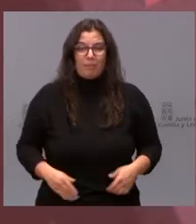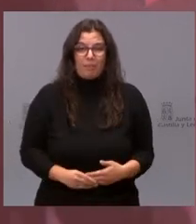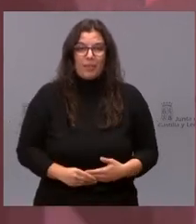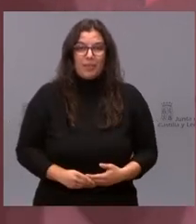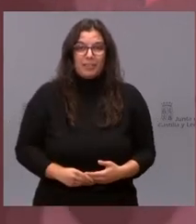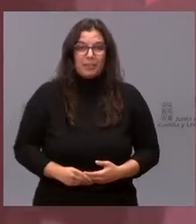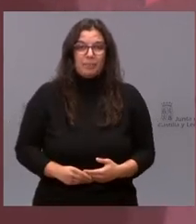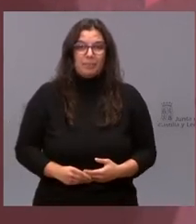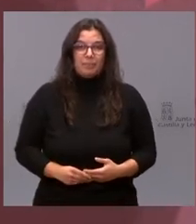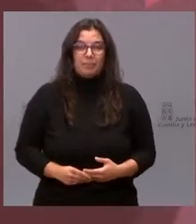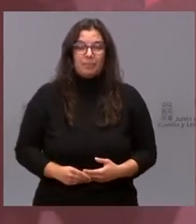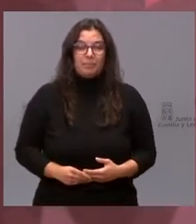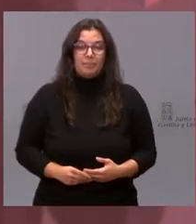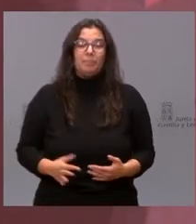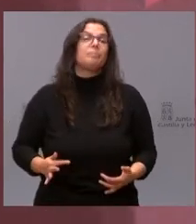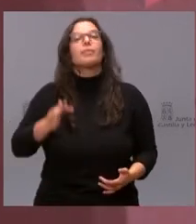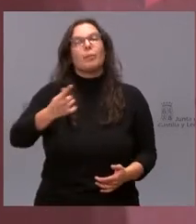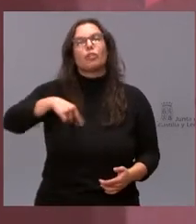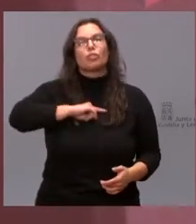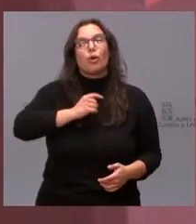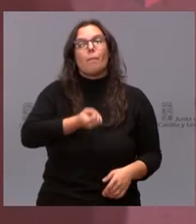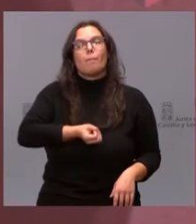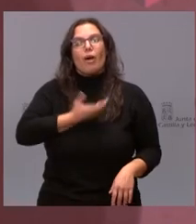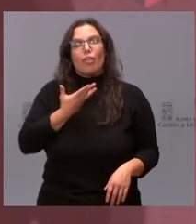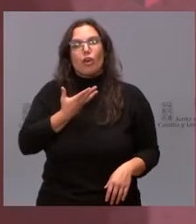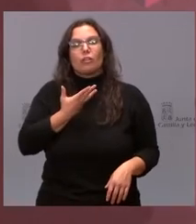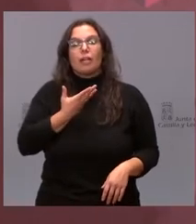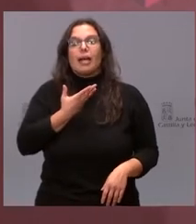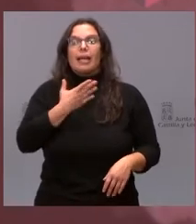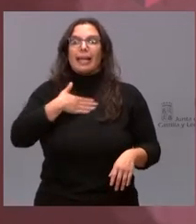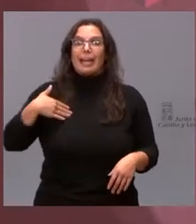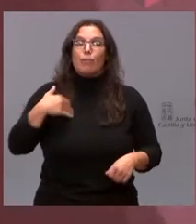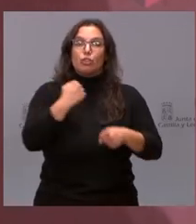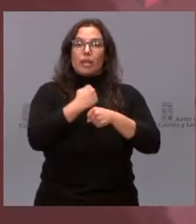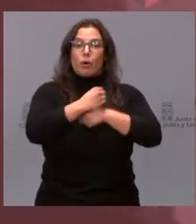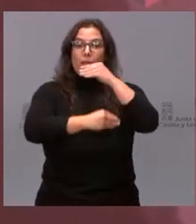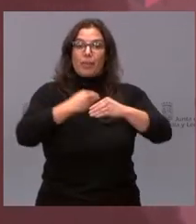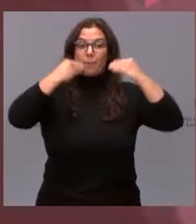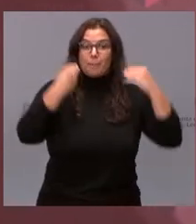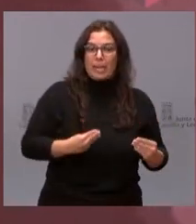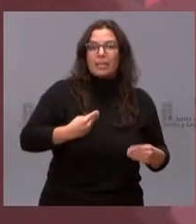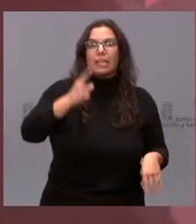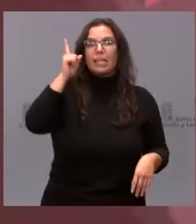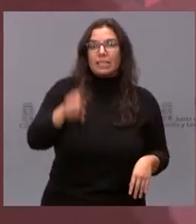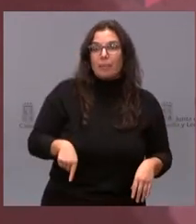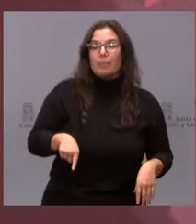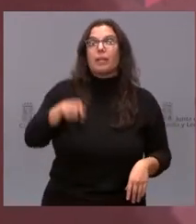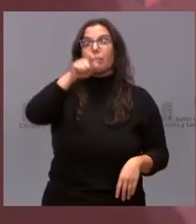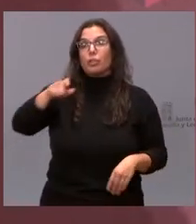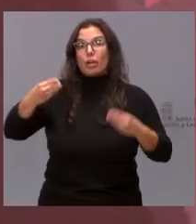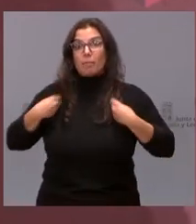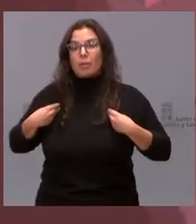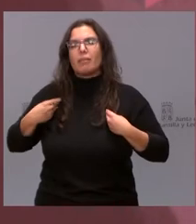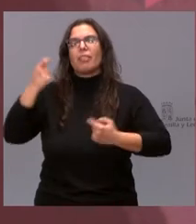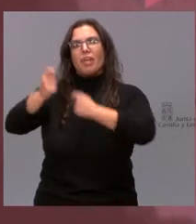Y nuestra vocación es no solo hacer bien nuestro trabajo, sino hacer la vida más fácil a las personas que viven en el territorio.